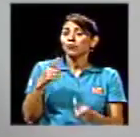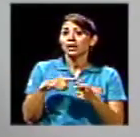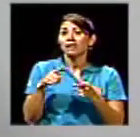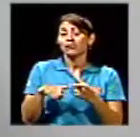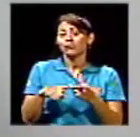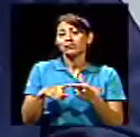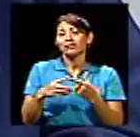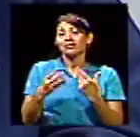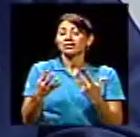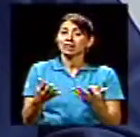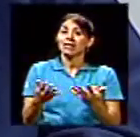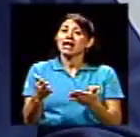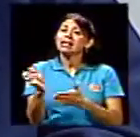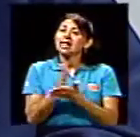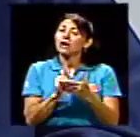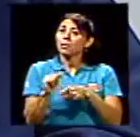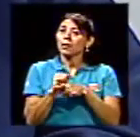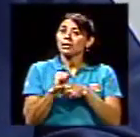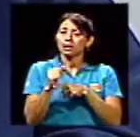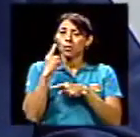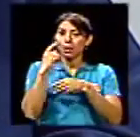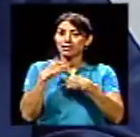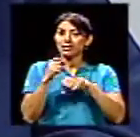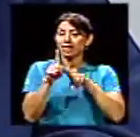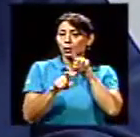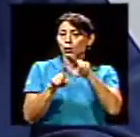práctica, digamos, que se ha tomado para hacer las encuestas así.